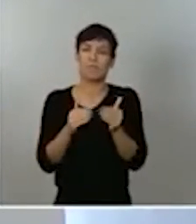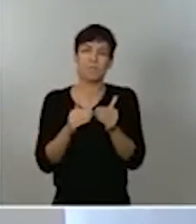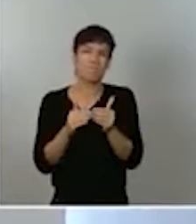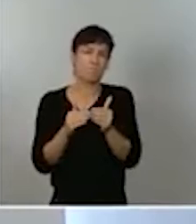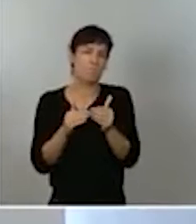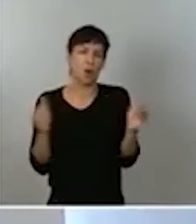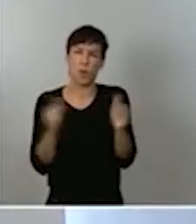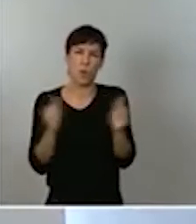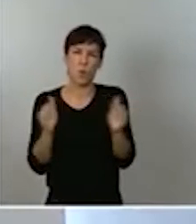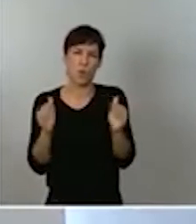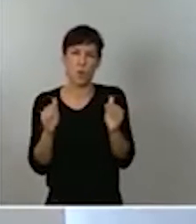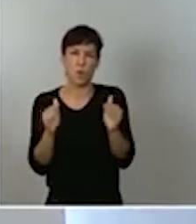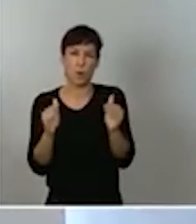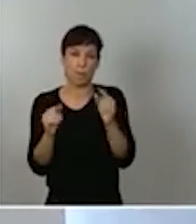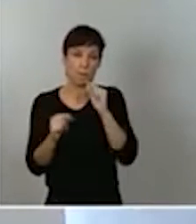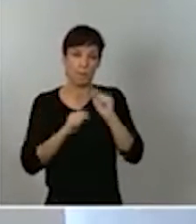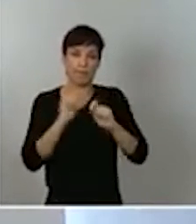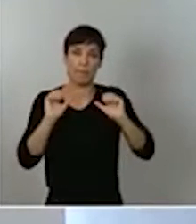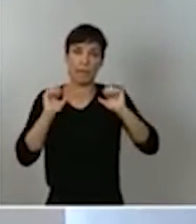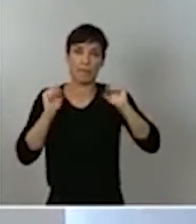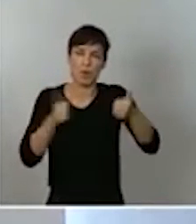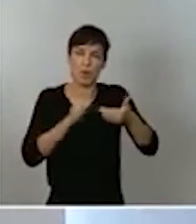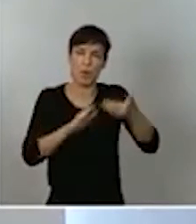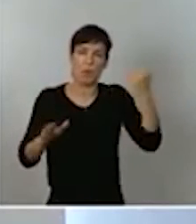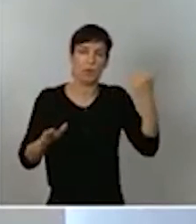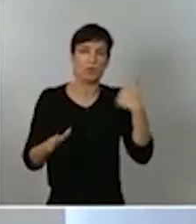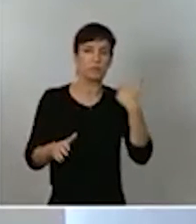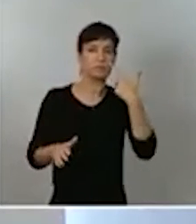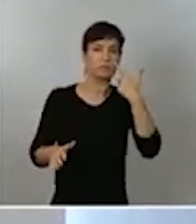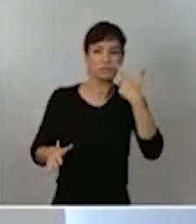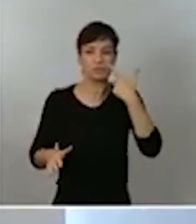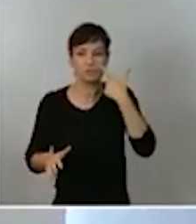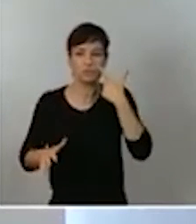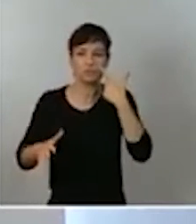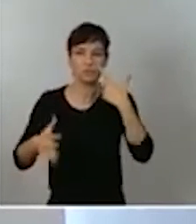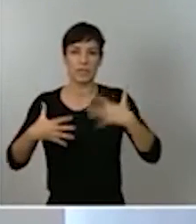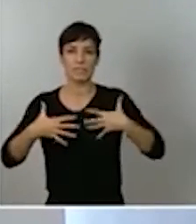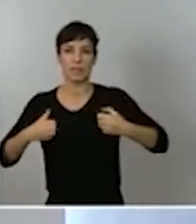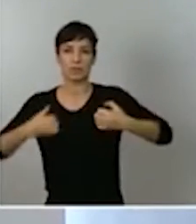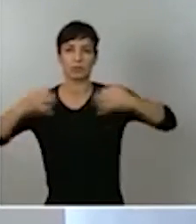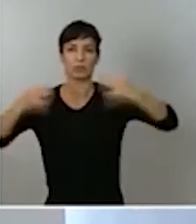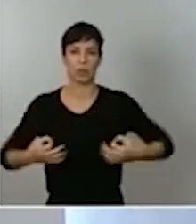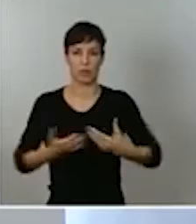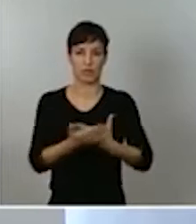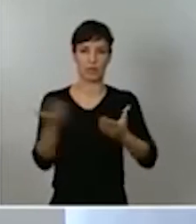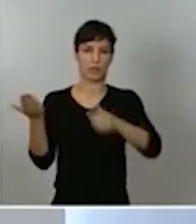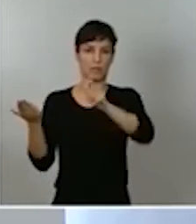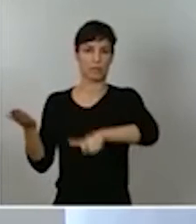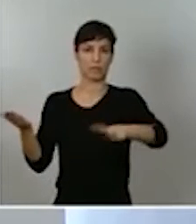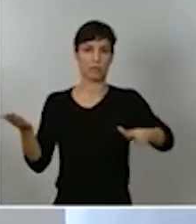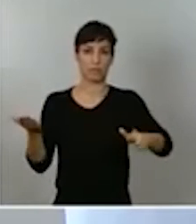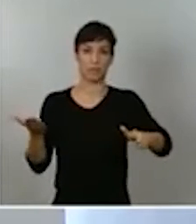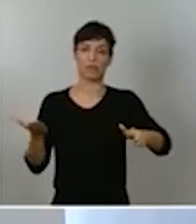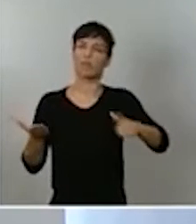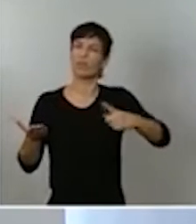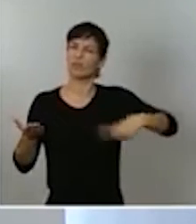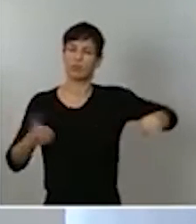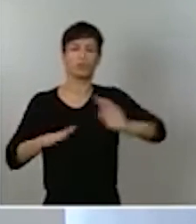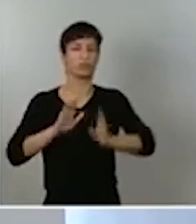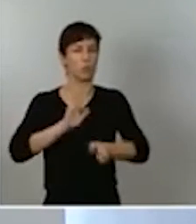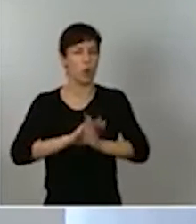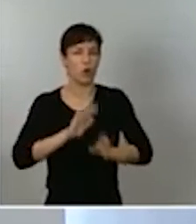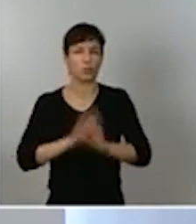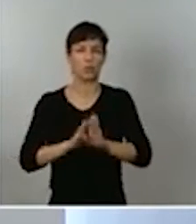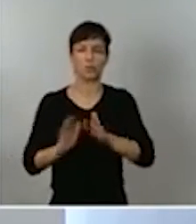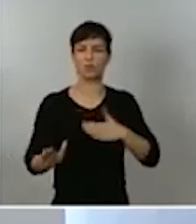primer día de la pandemia por la salud y la seguridad del conjunto de los ciudadanos y van a seguir desempeñando esa función con